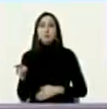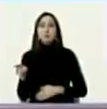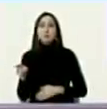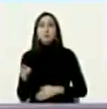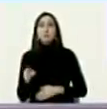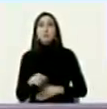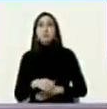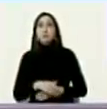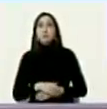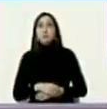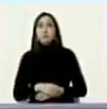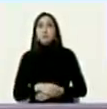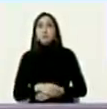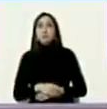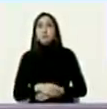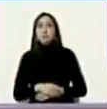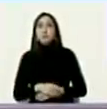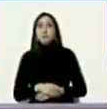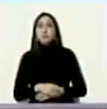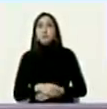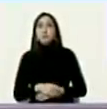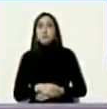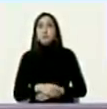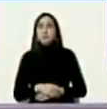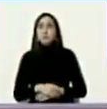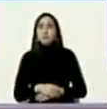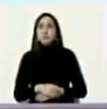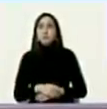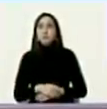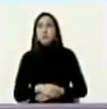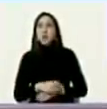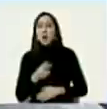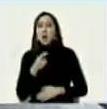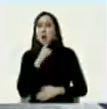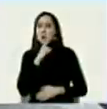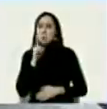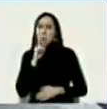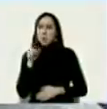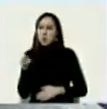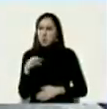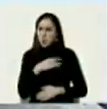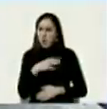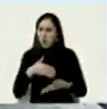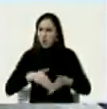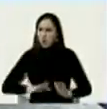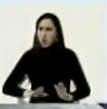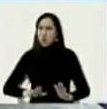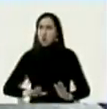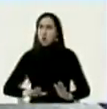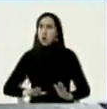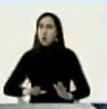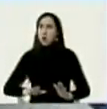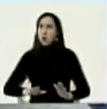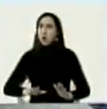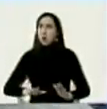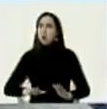con r o con l con l retamal tú eres chileno cada parte de chile